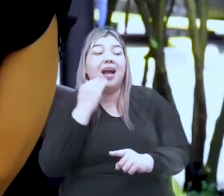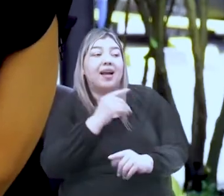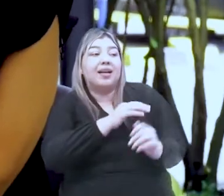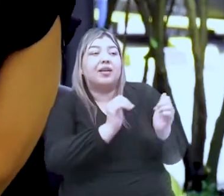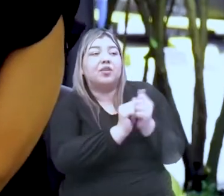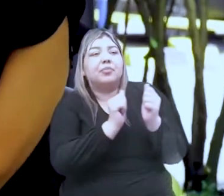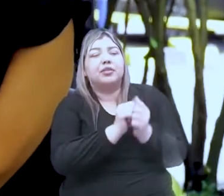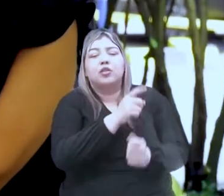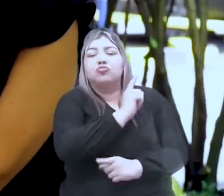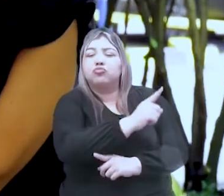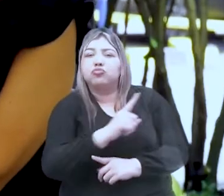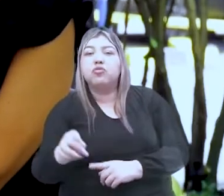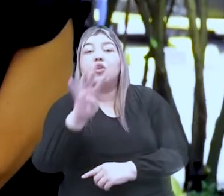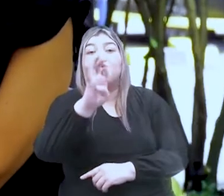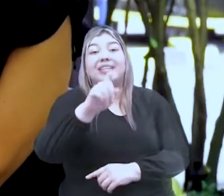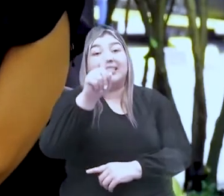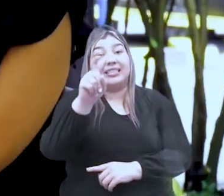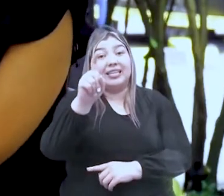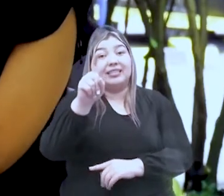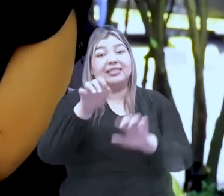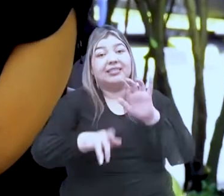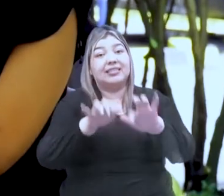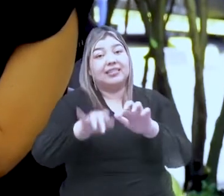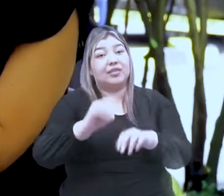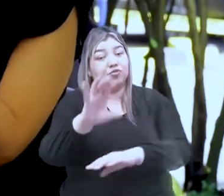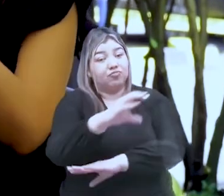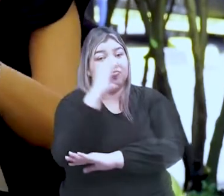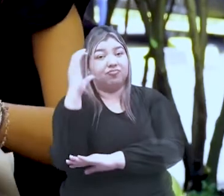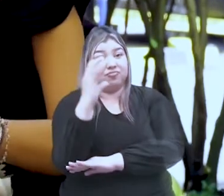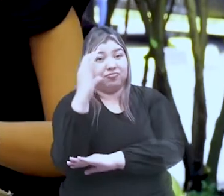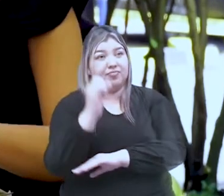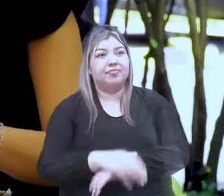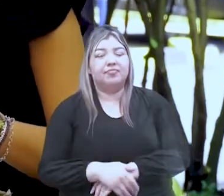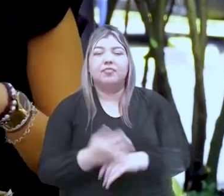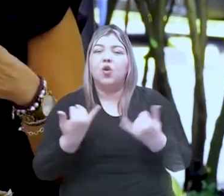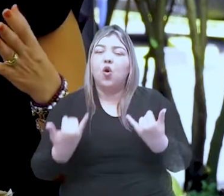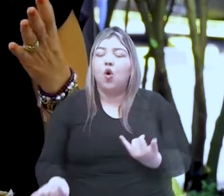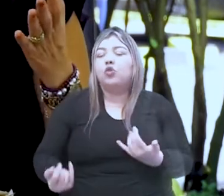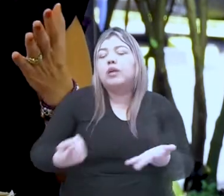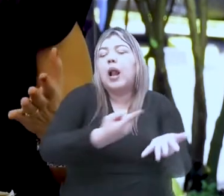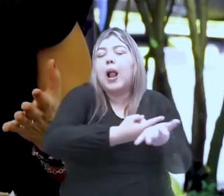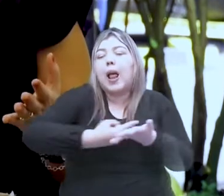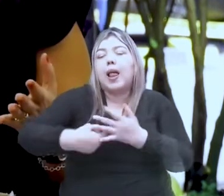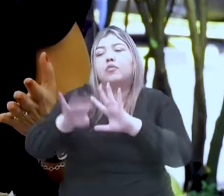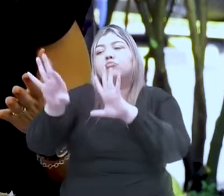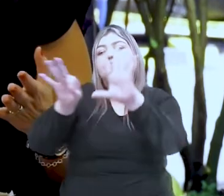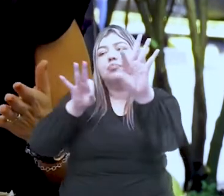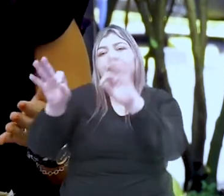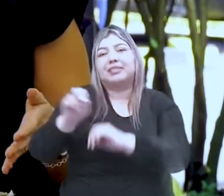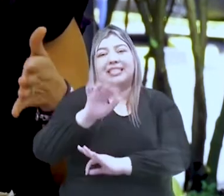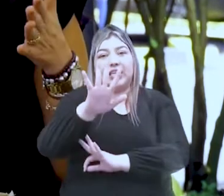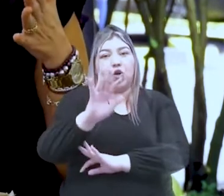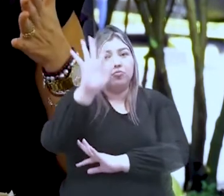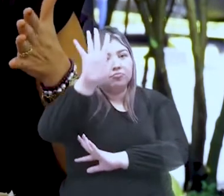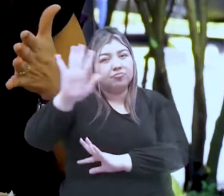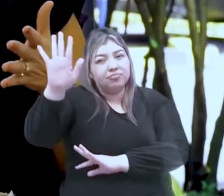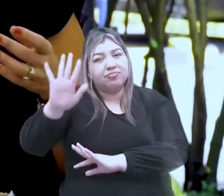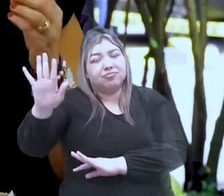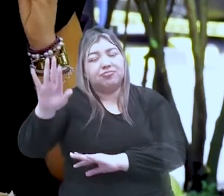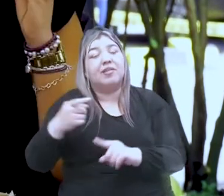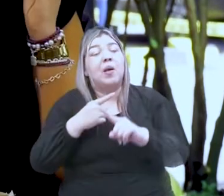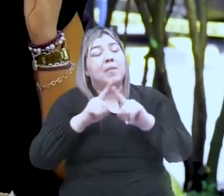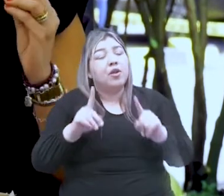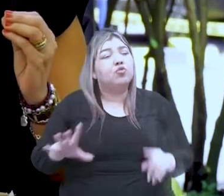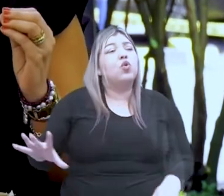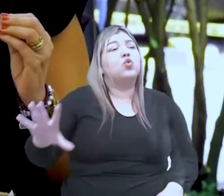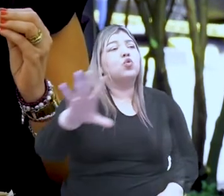96 secretarios en el país. Para esta conversación, Diana, elegimos cinco regiones, pero la voz de todos